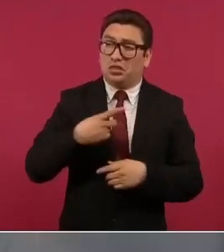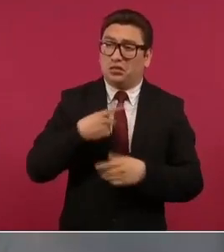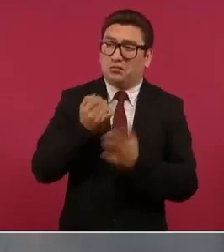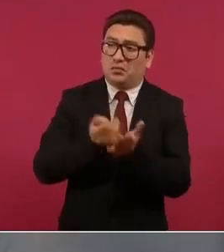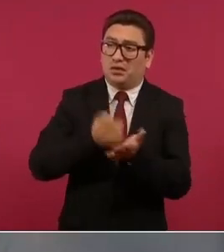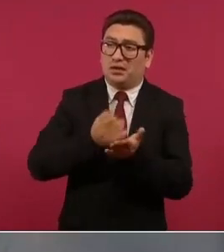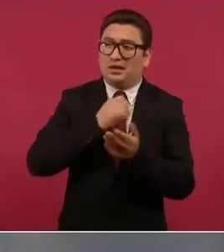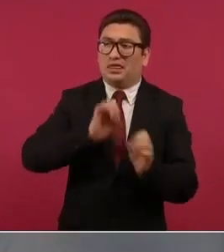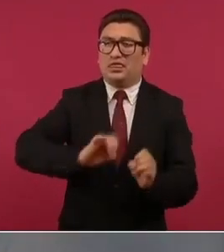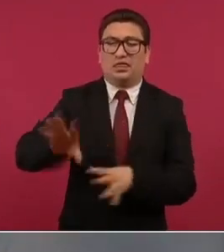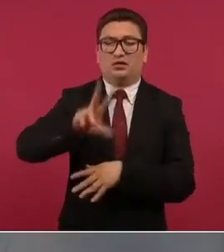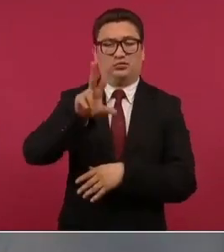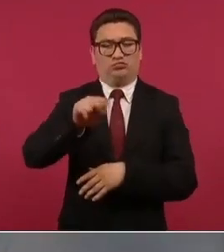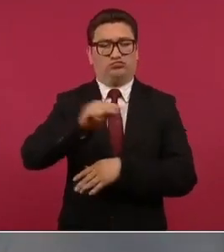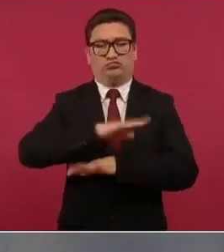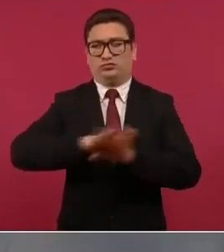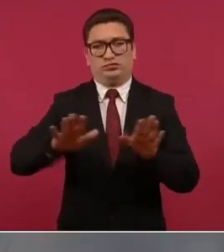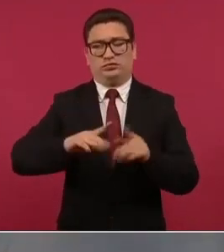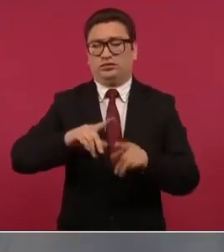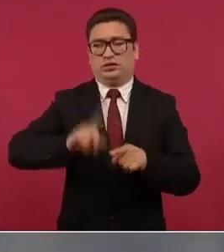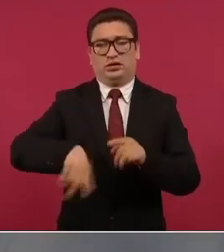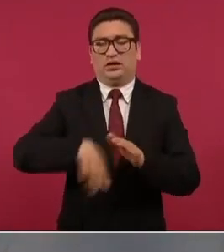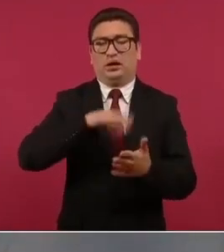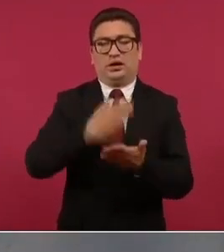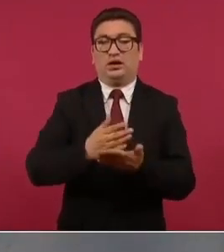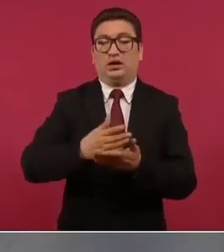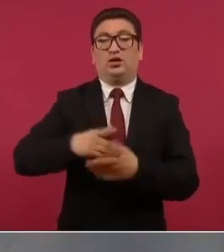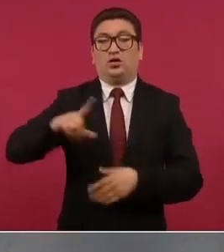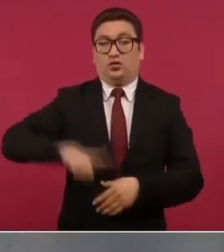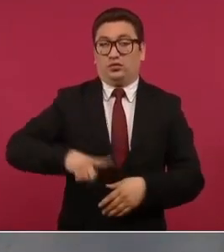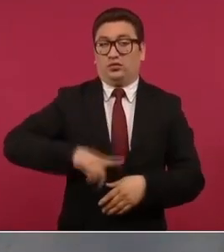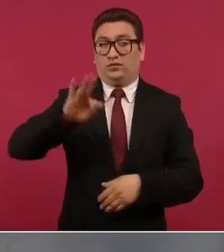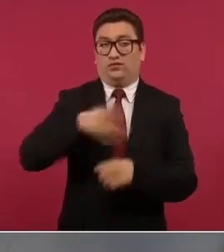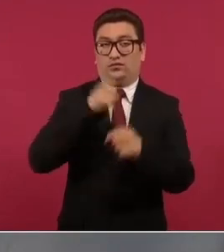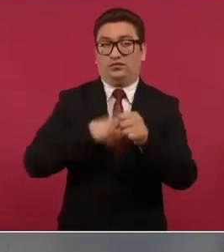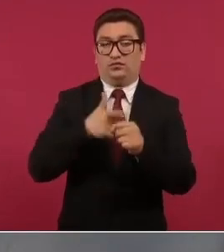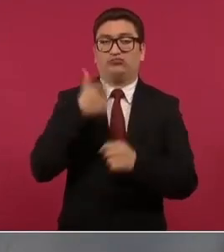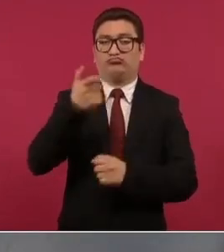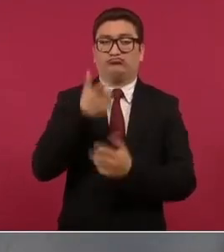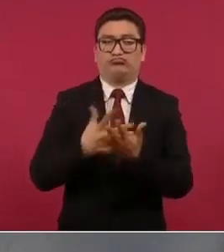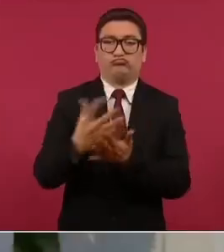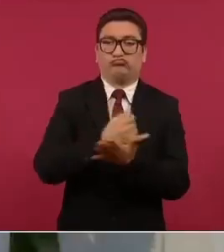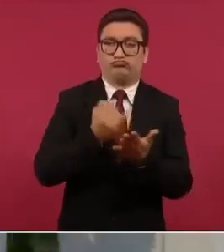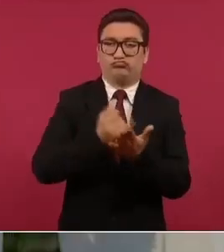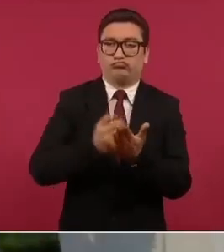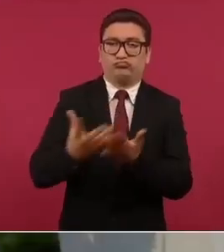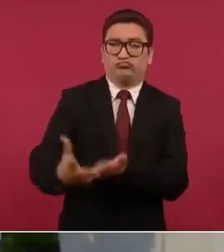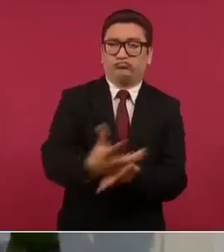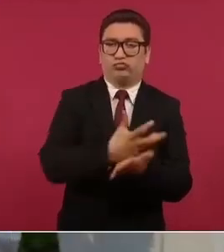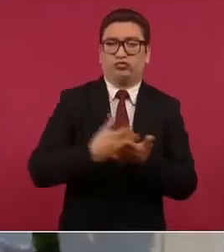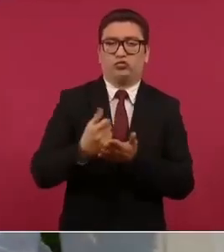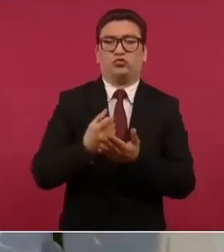impuestos los ingresos del gobierno federal se han incrementado en